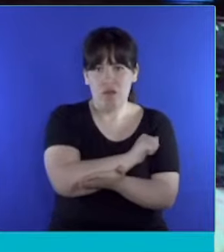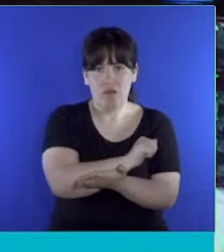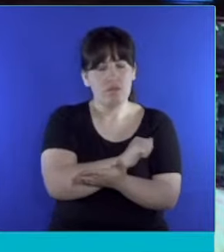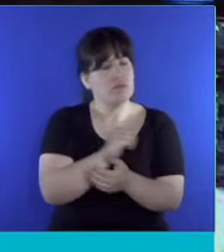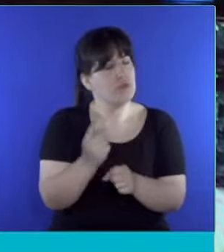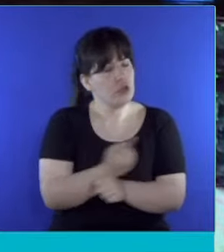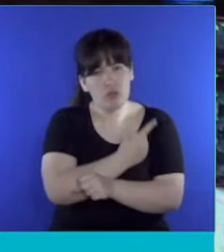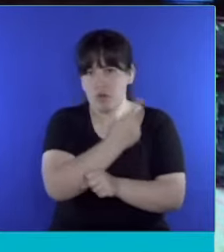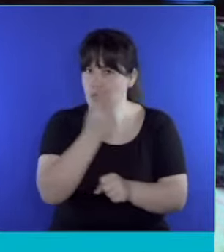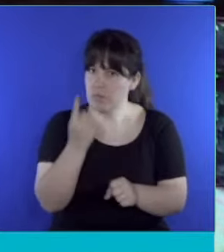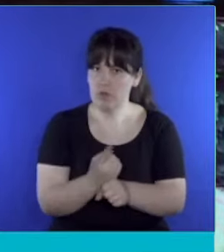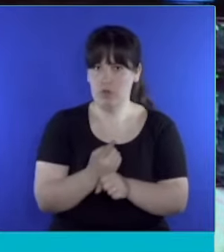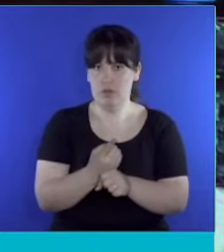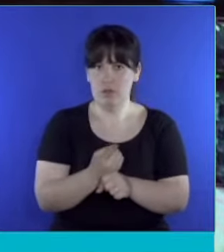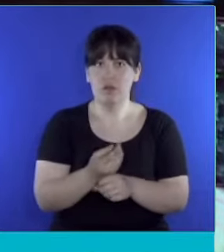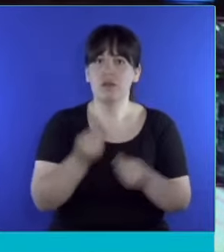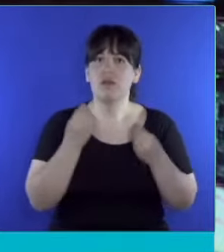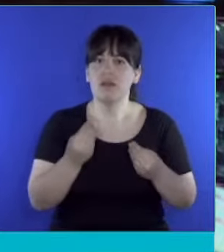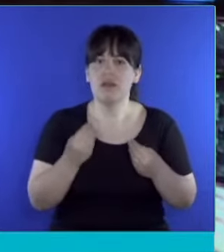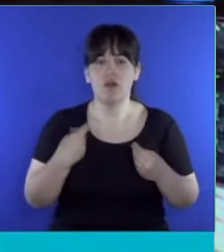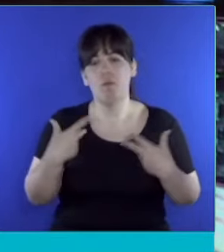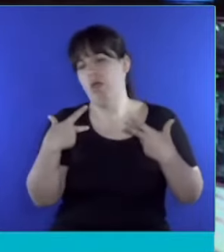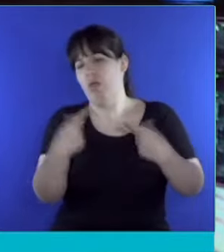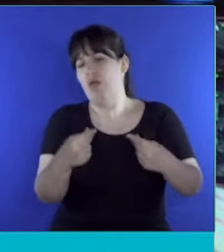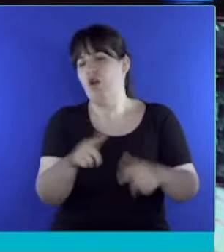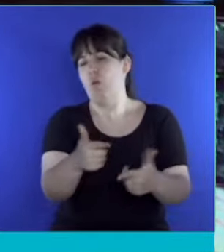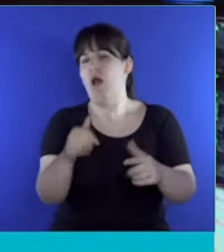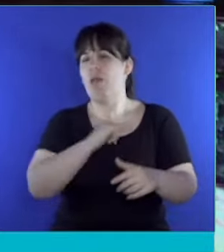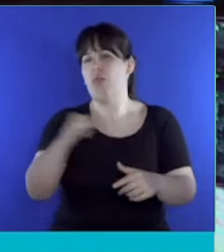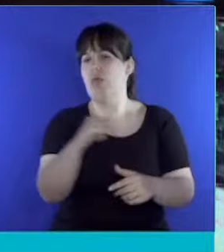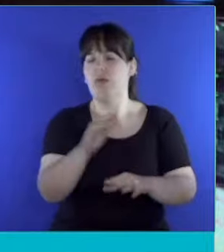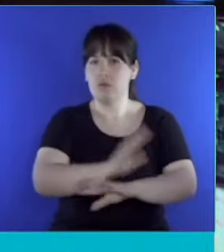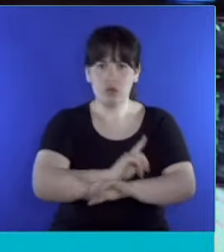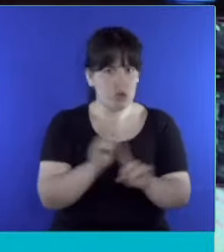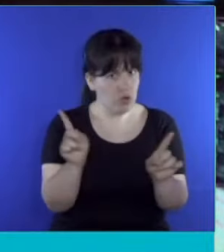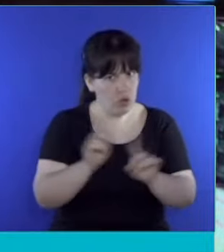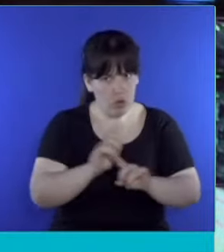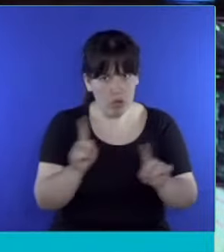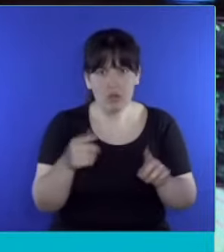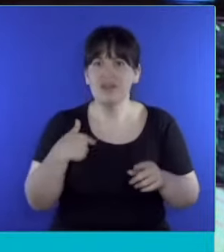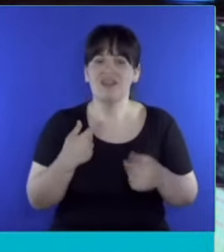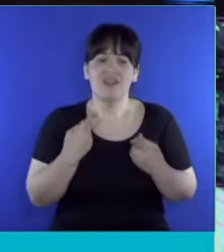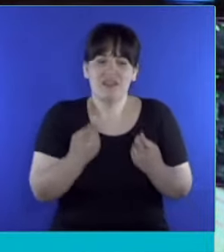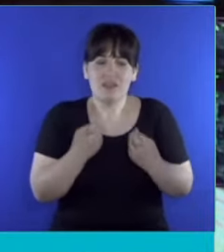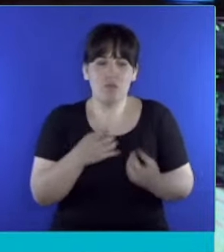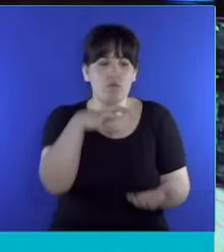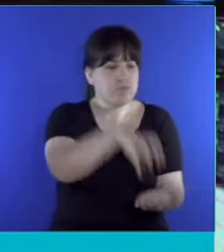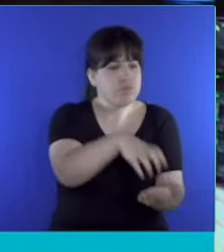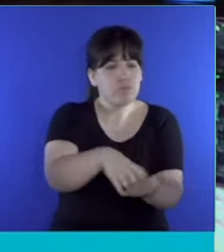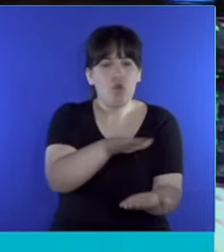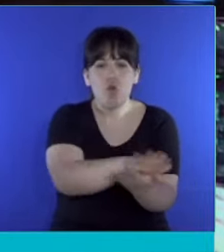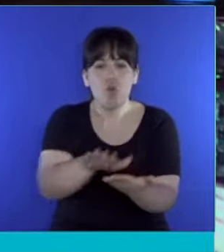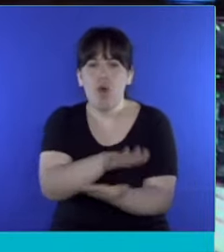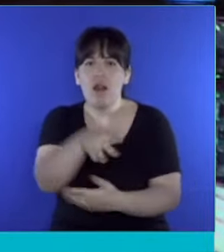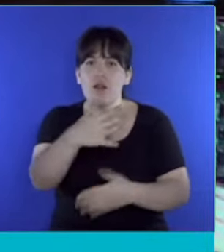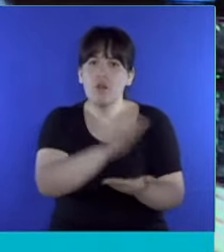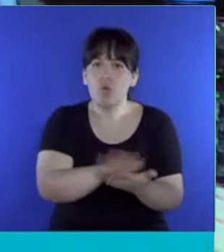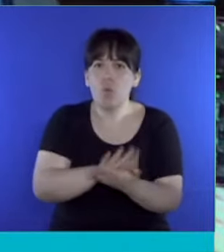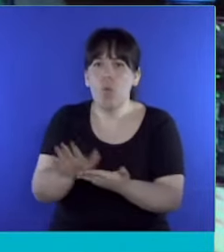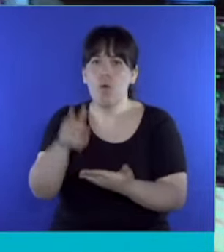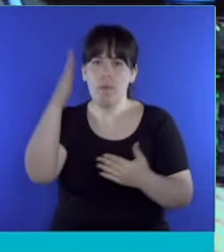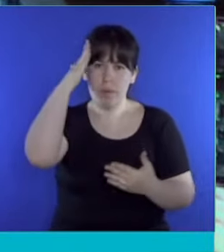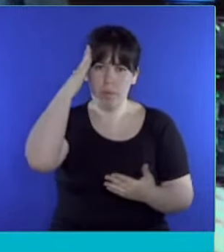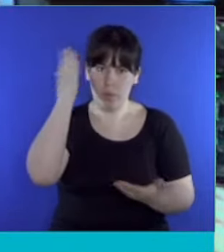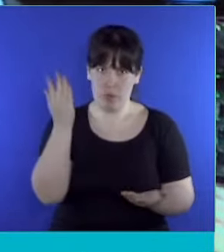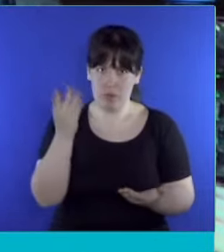Lo que no podemos permitir, señor Presidente, es el negacionismo. Y para eso necesitamos construir más espacios de memoria. Entonces